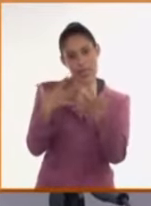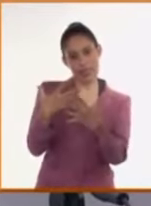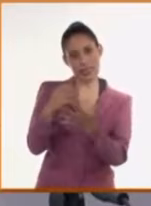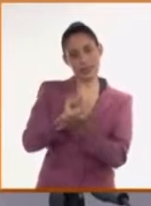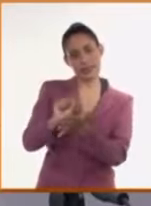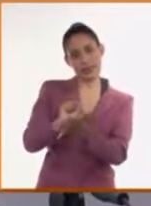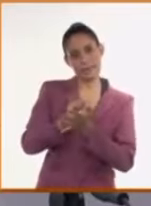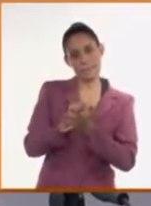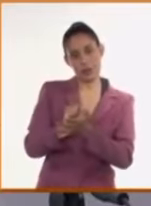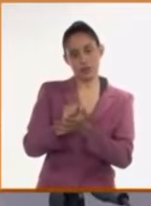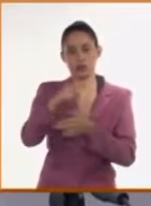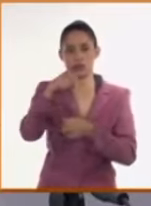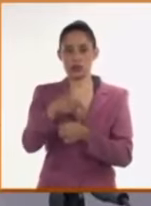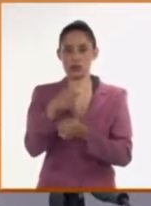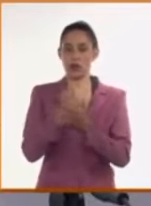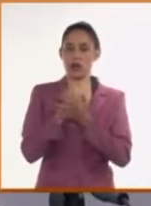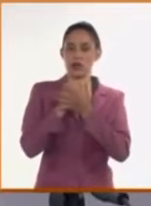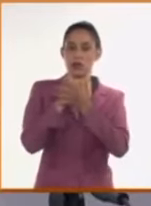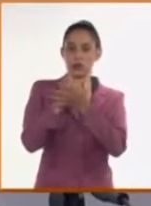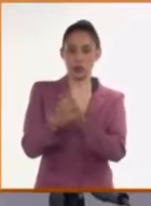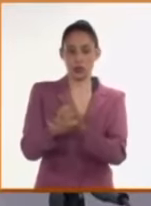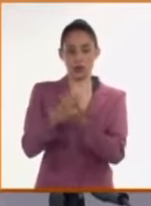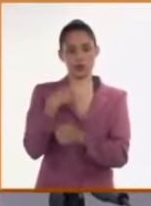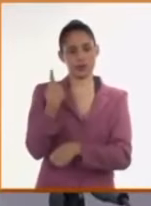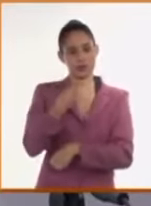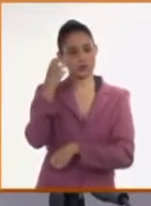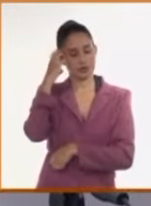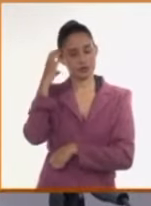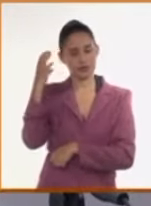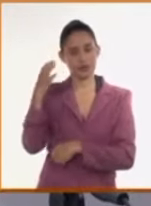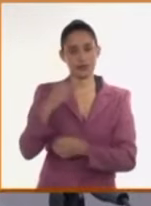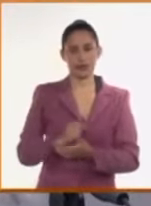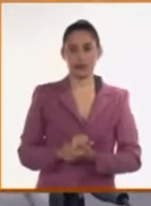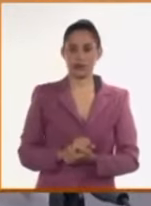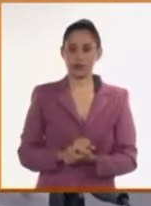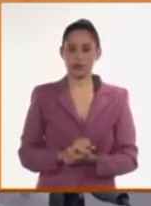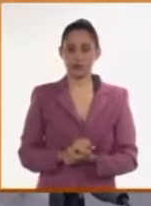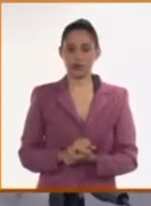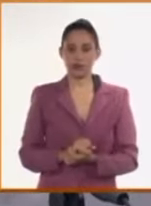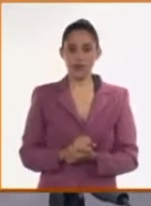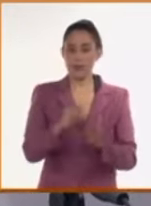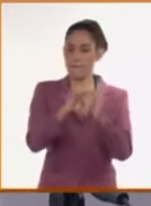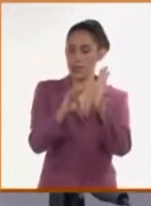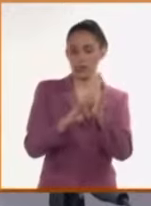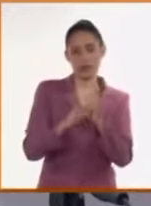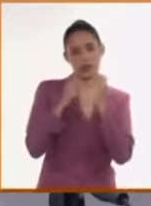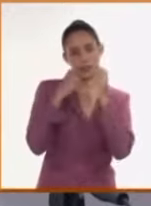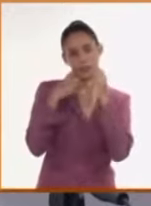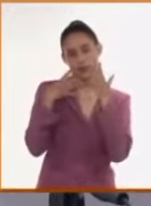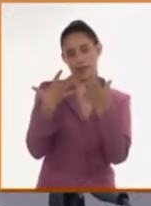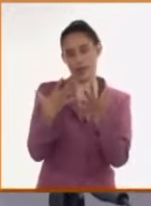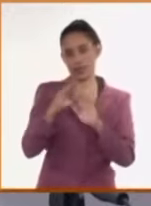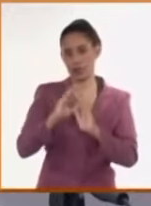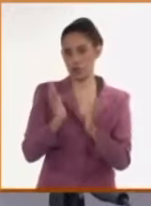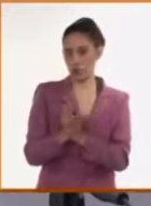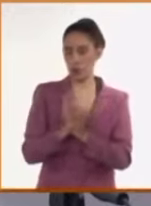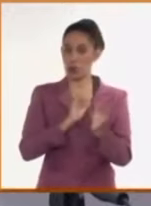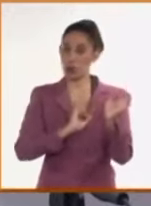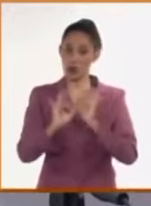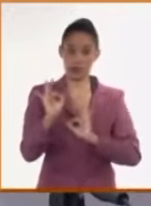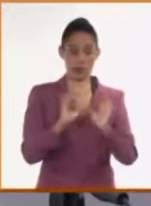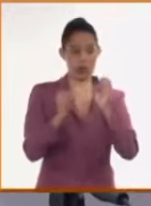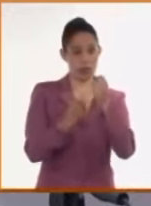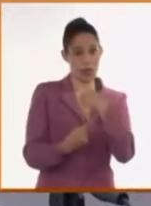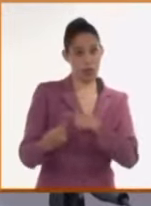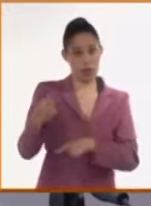gobierno. Se toman todas las medidas de protección de nuestra